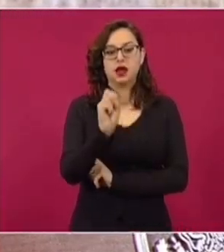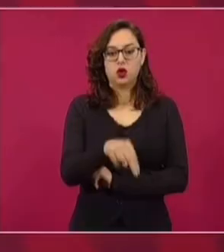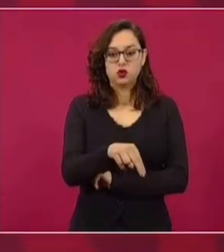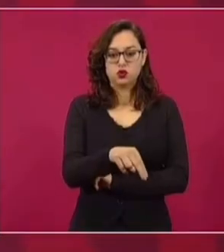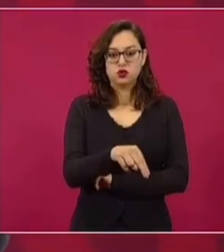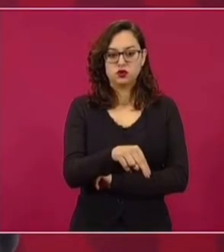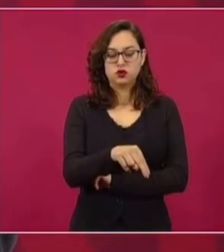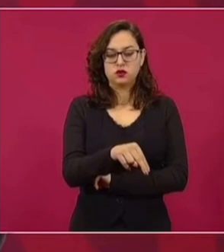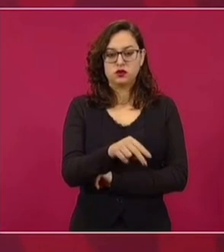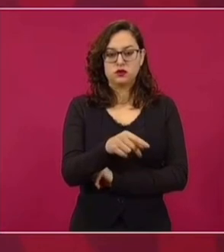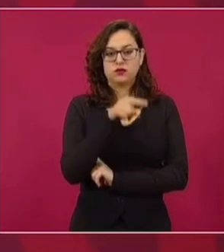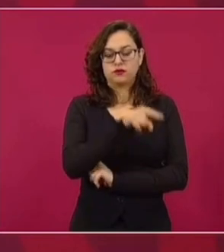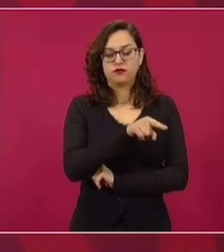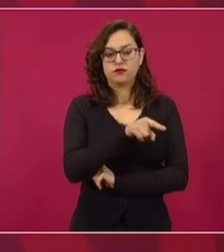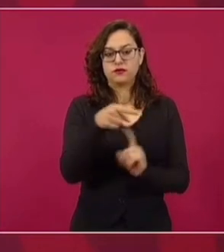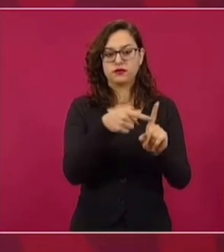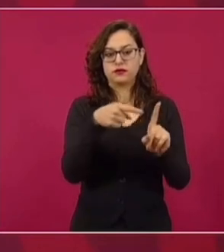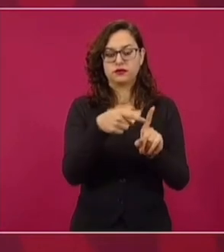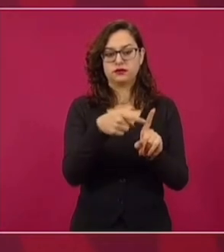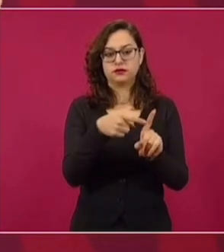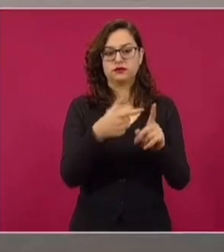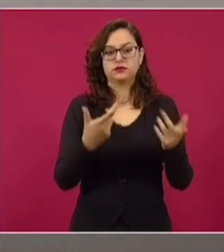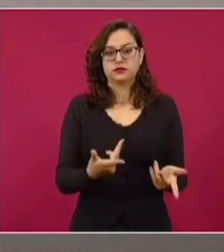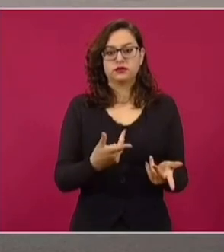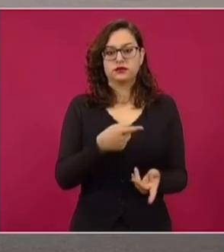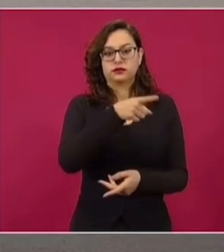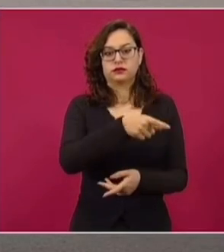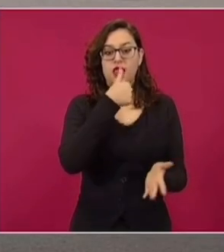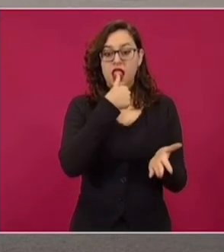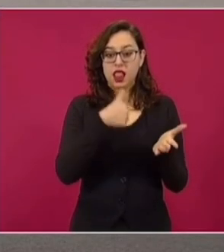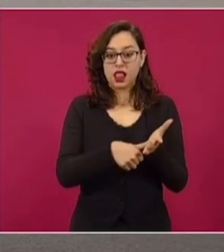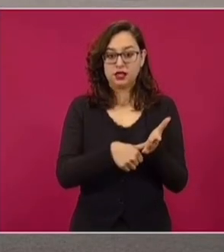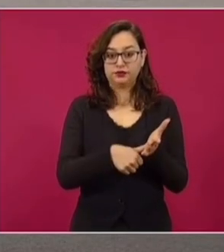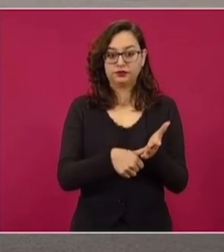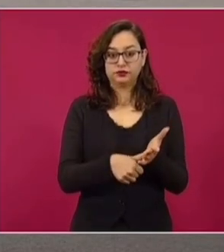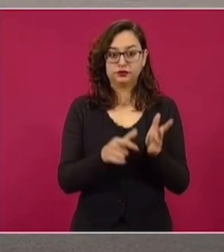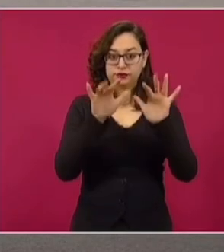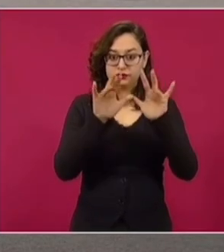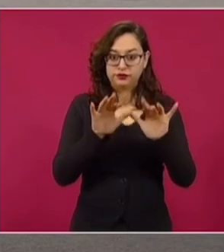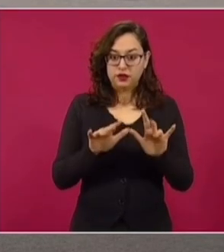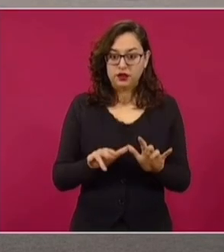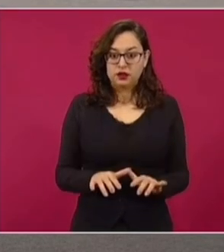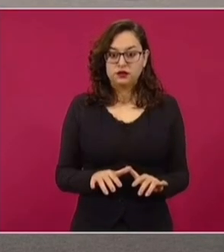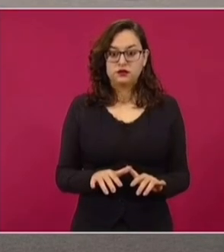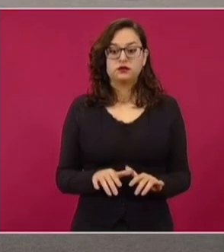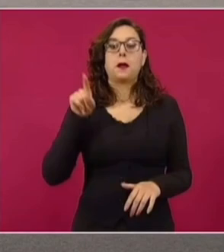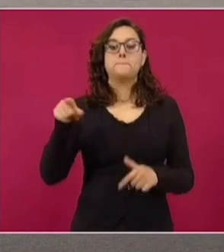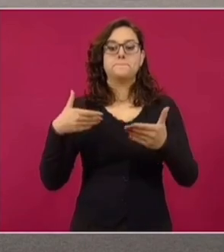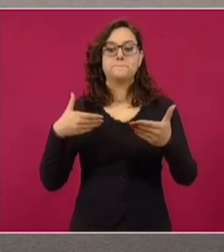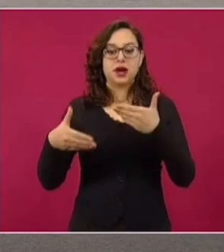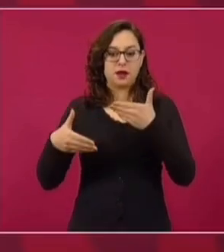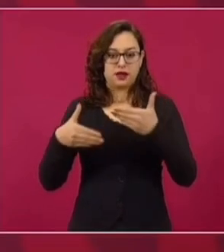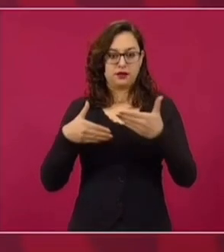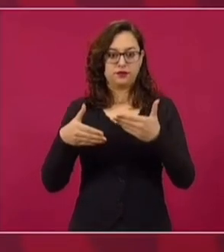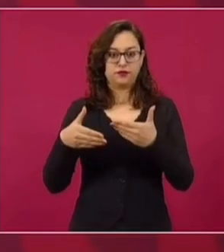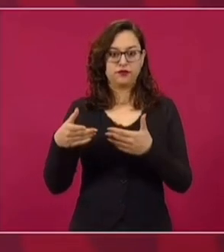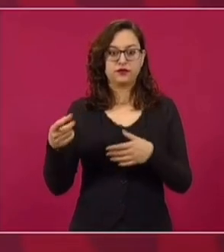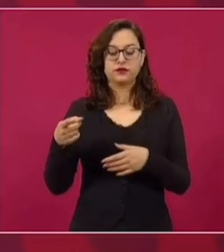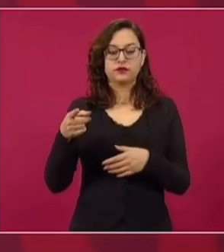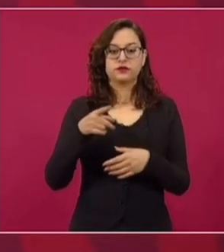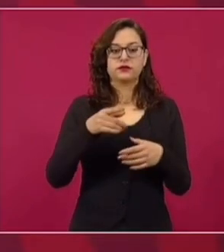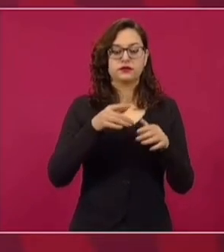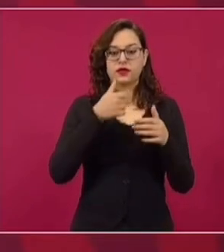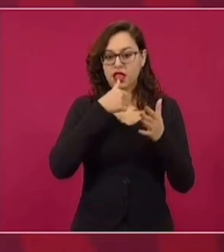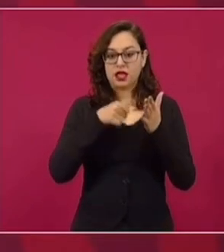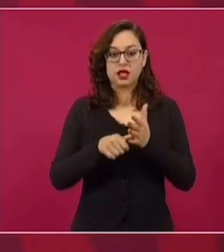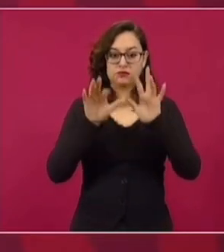que manda una carta, dice la canciller de Panamá, a la Cancillería